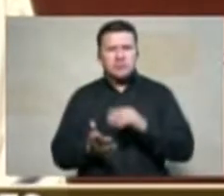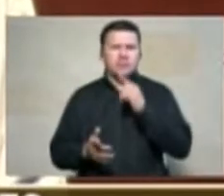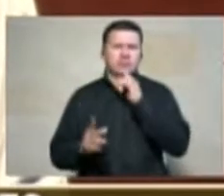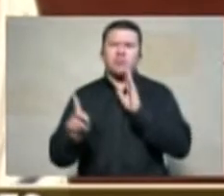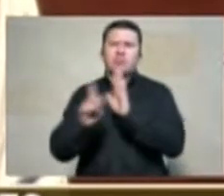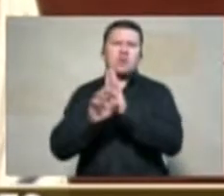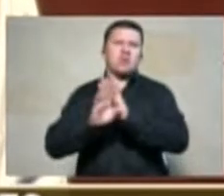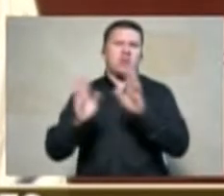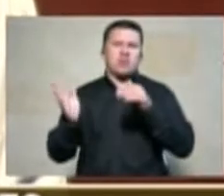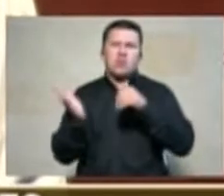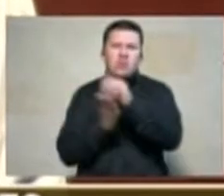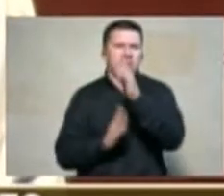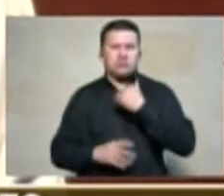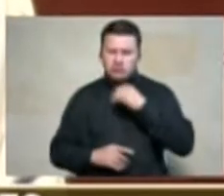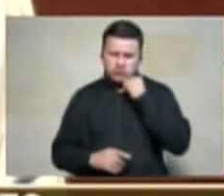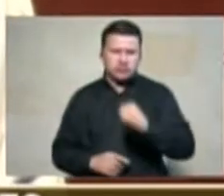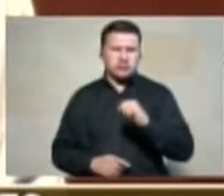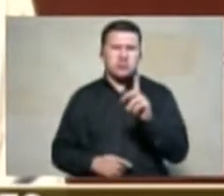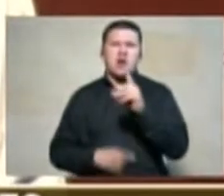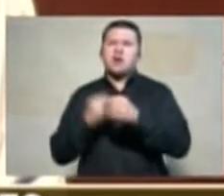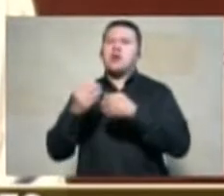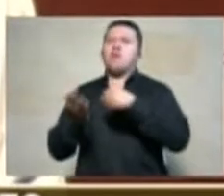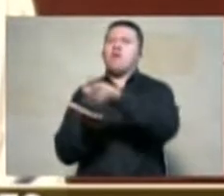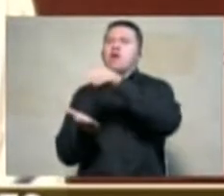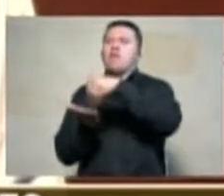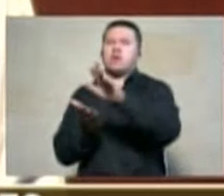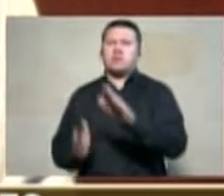desalojar como lo han venido haciendo